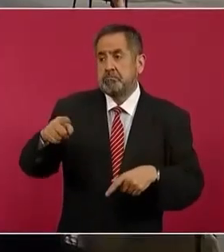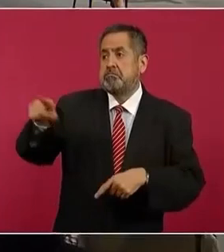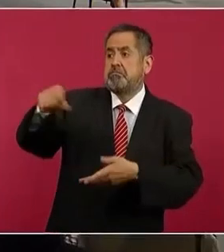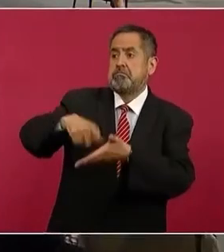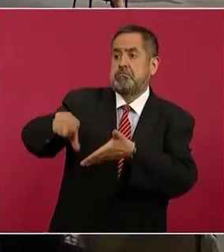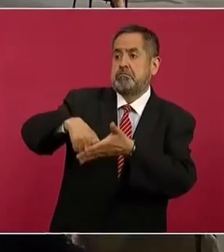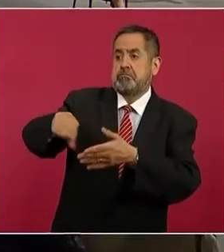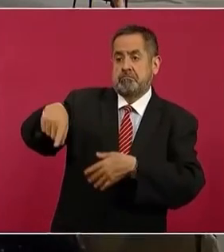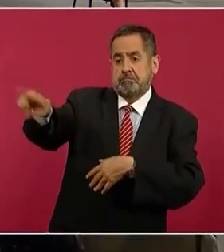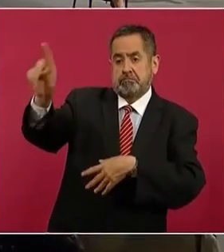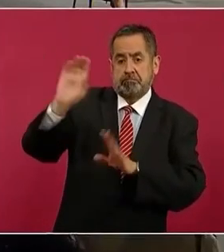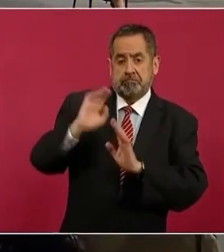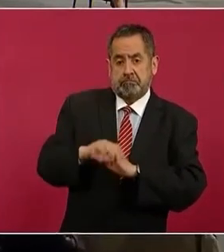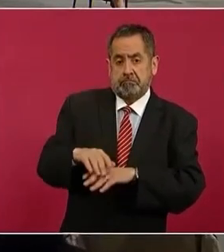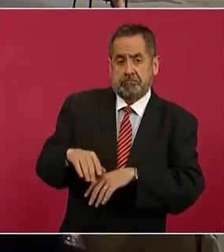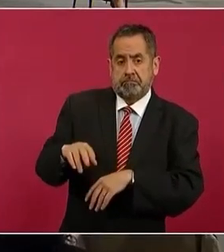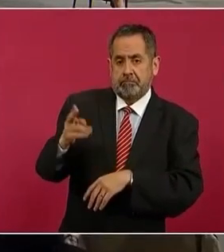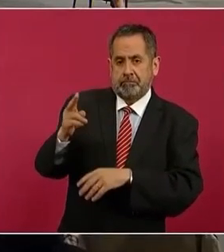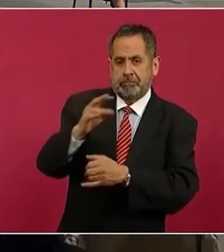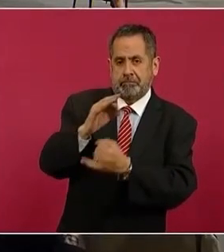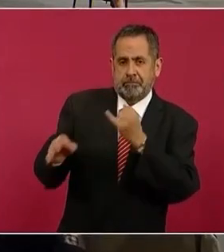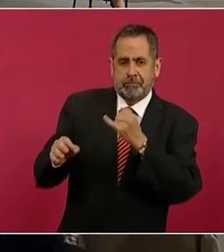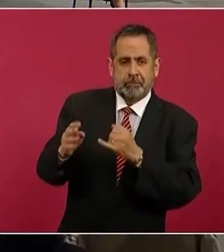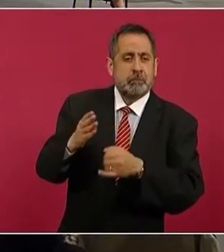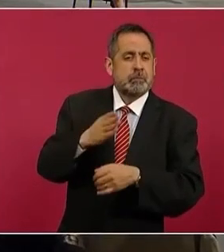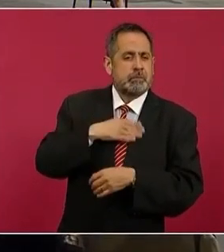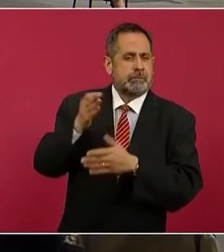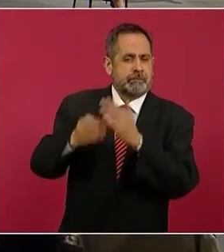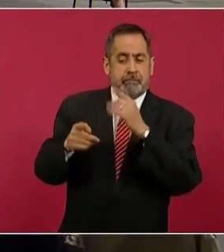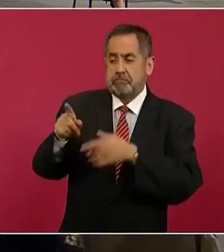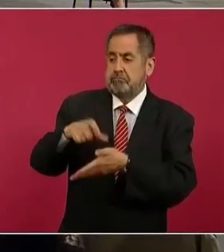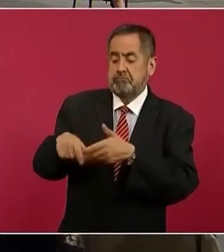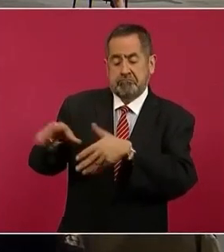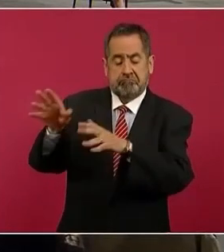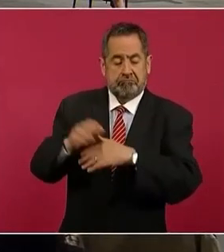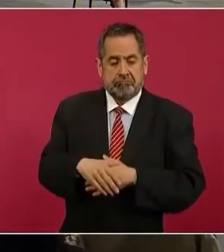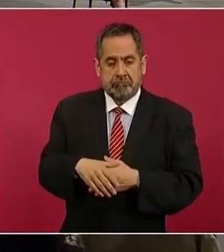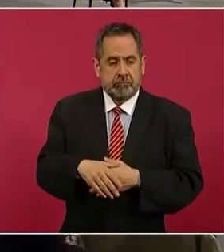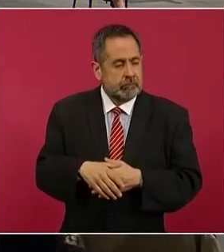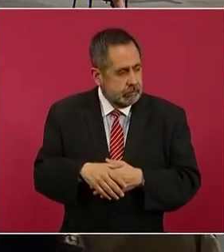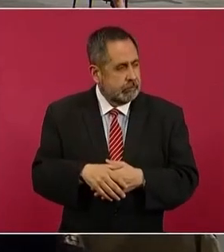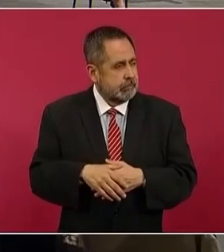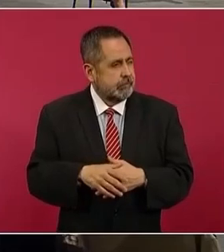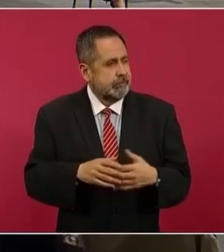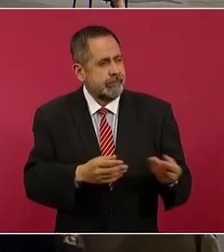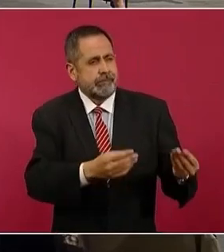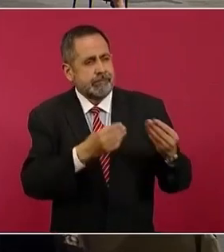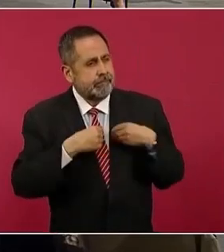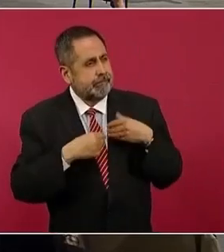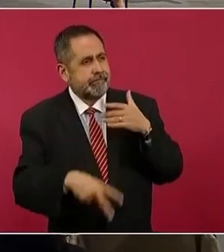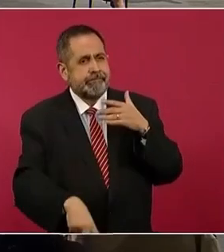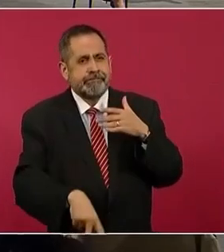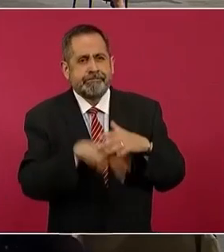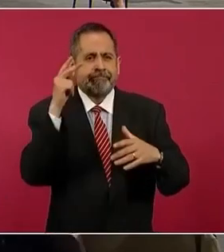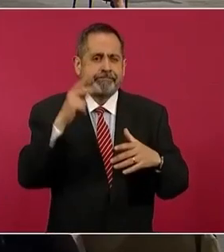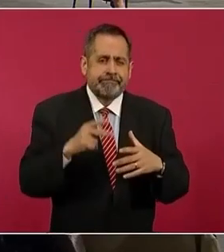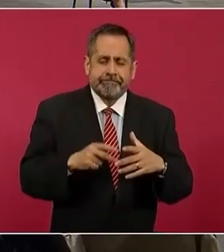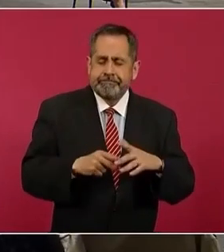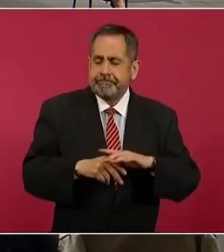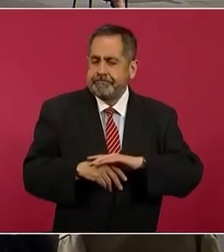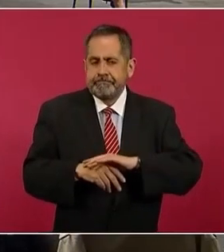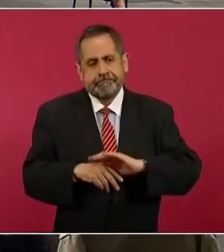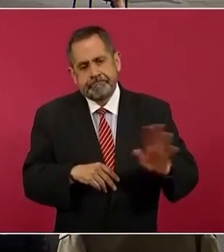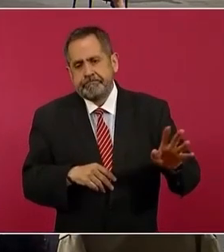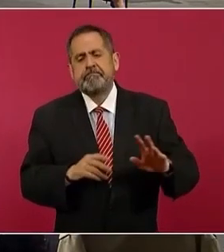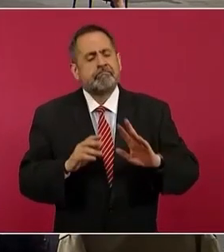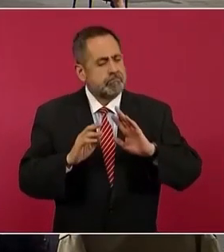Así de duro fue, pues recibir un espacio de esta importancia totalmente vacío, que sólo las culturas